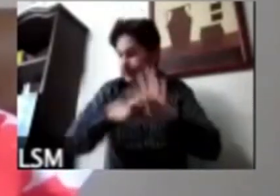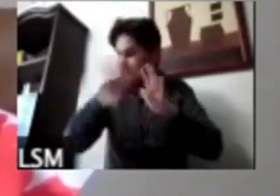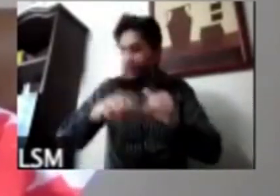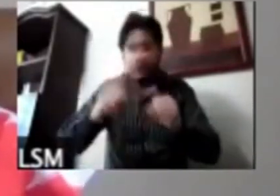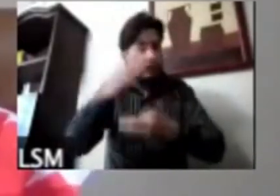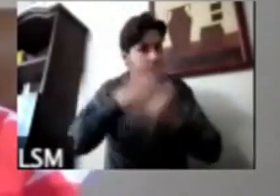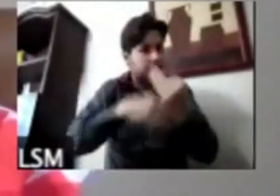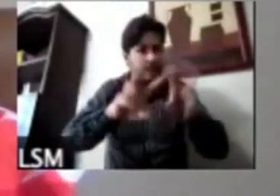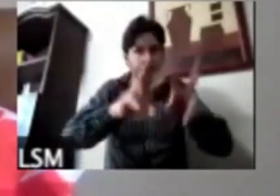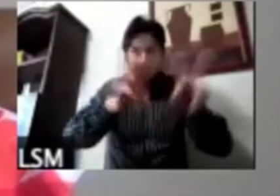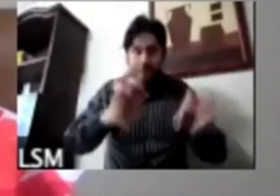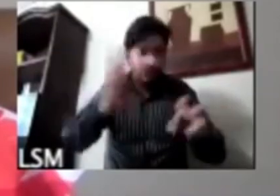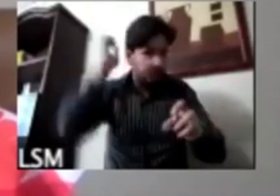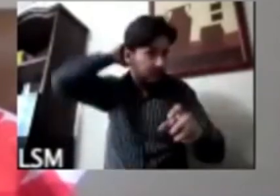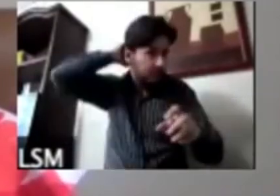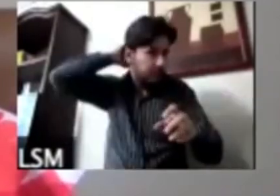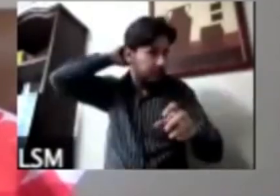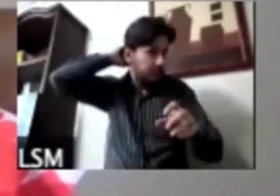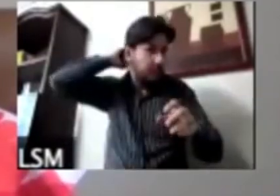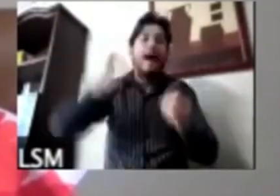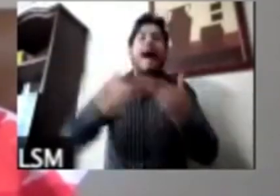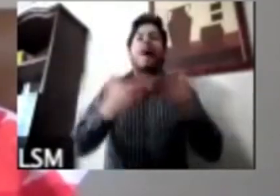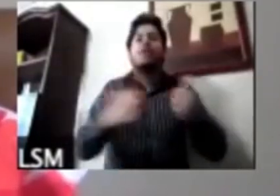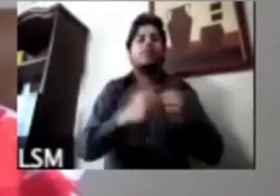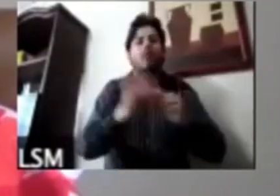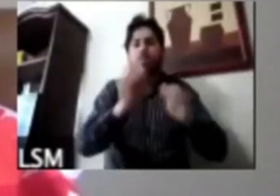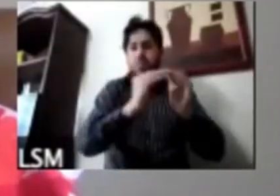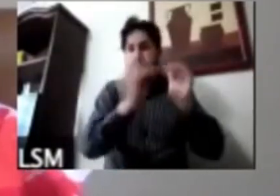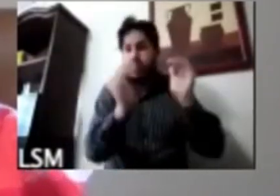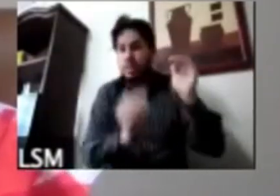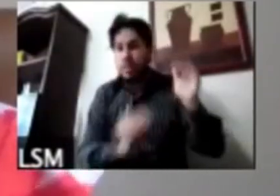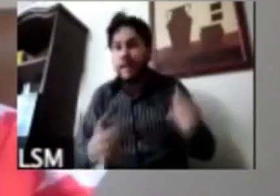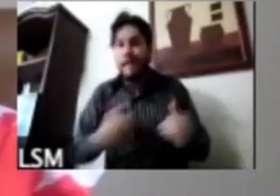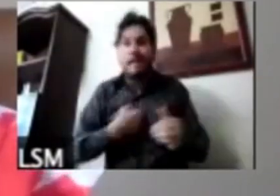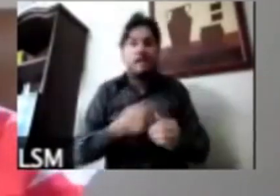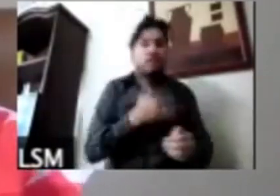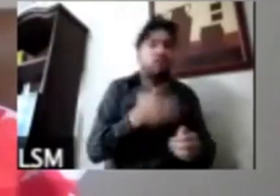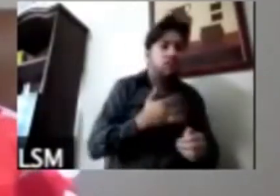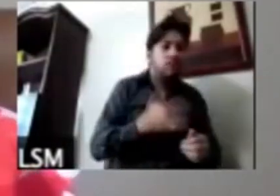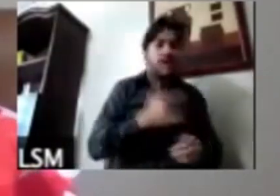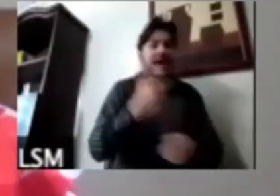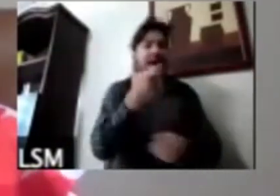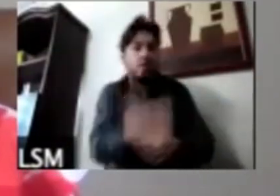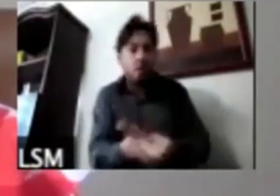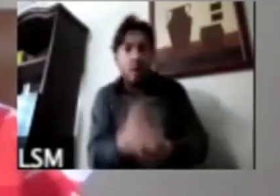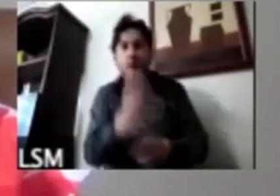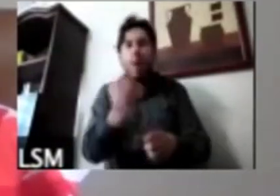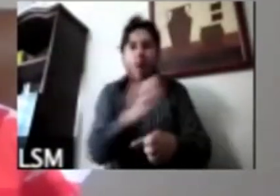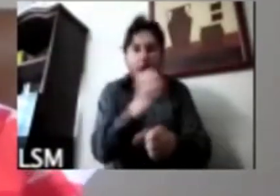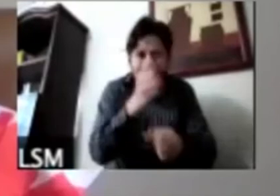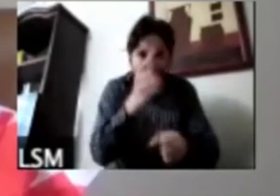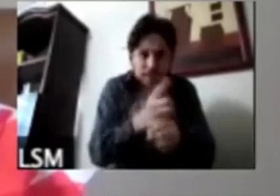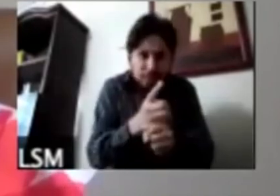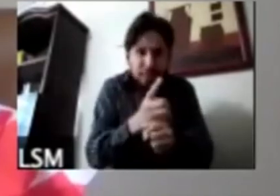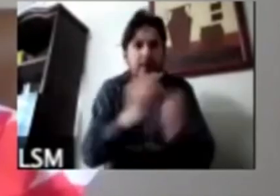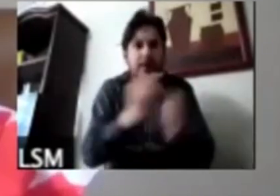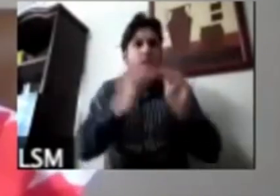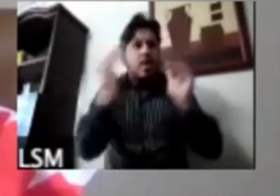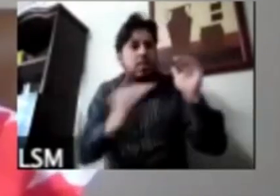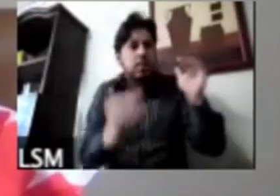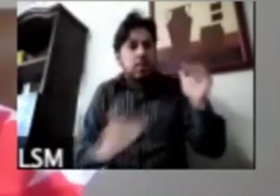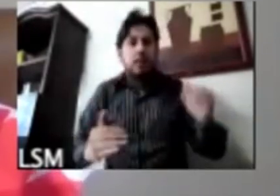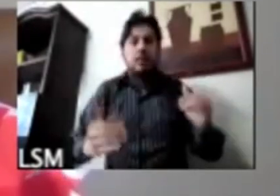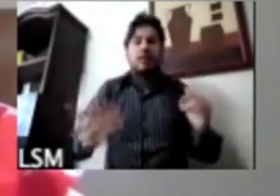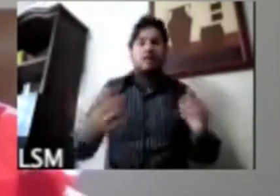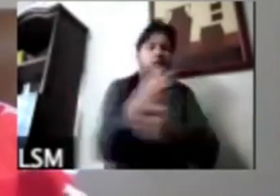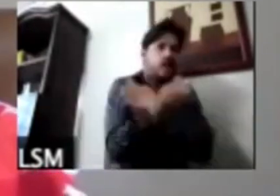viendo no solo en la desigualdad económica no solo la desigualdad de oportunidades la desigualdad educativa por ejemplo